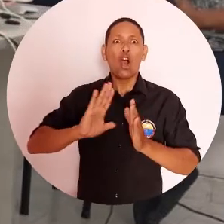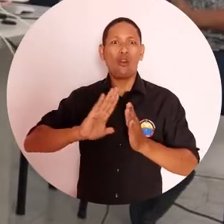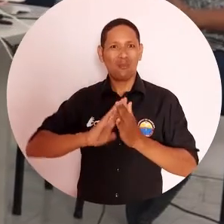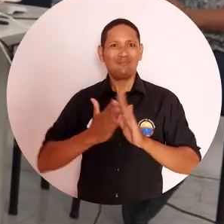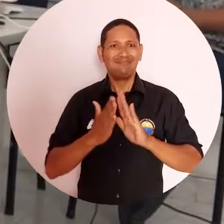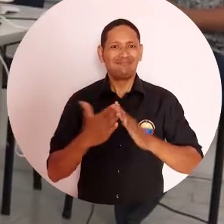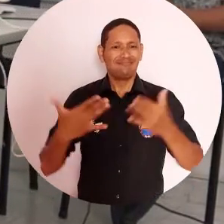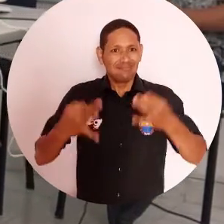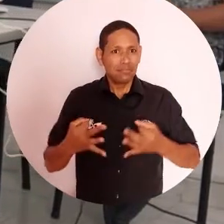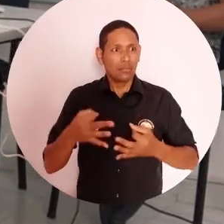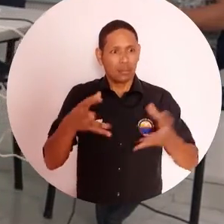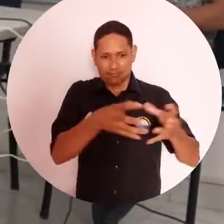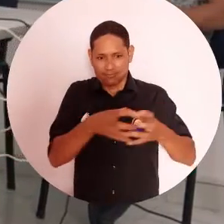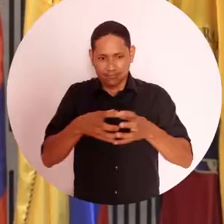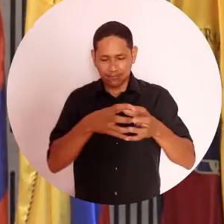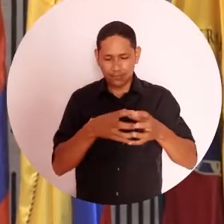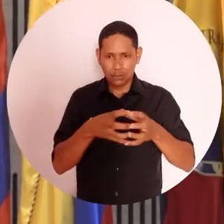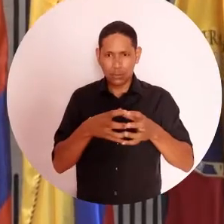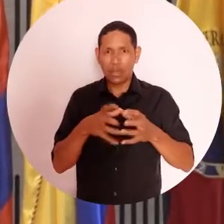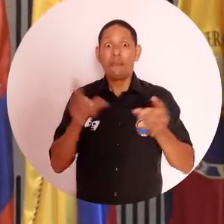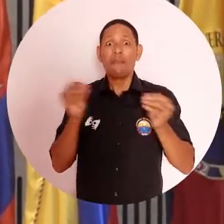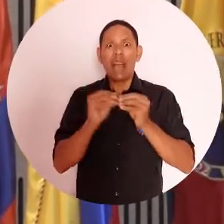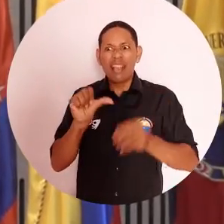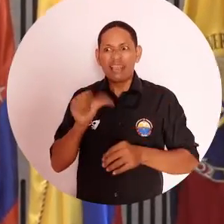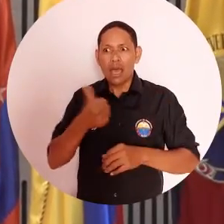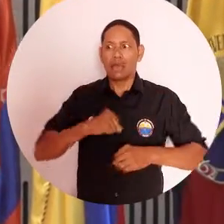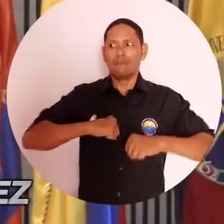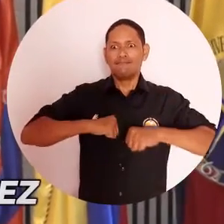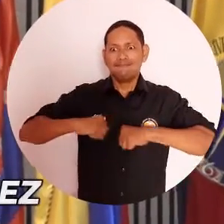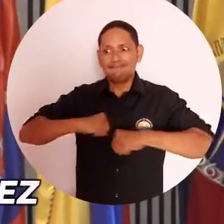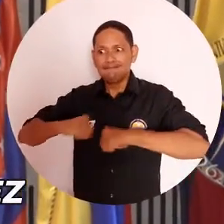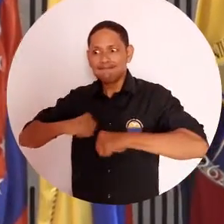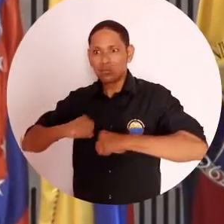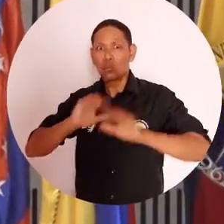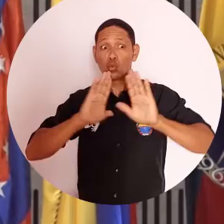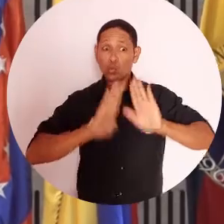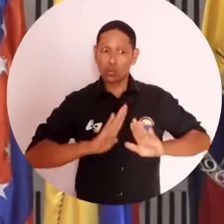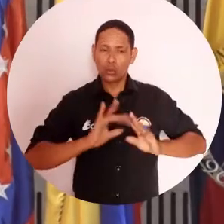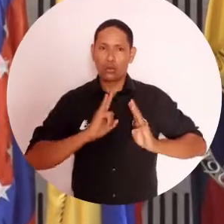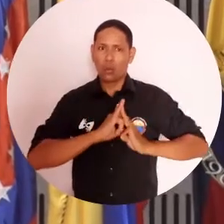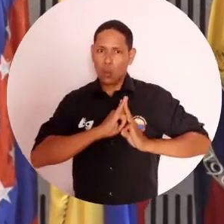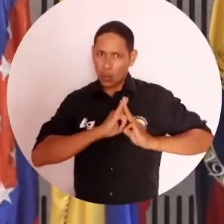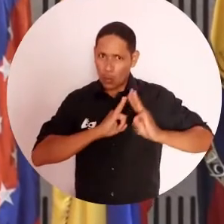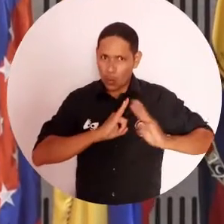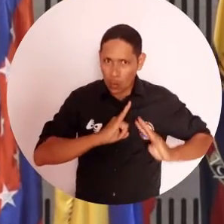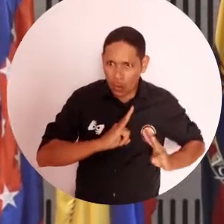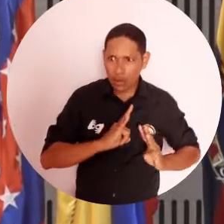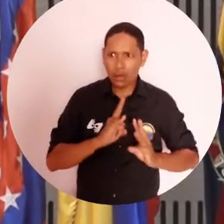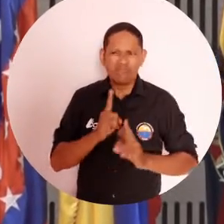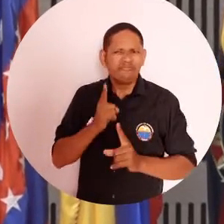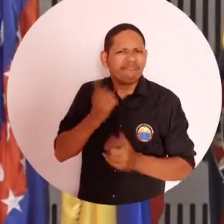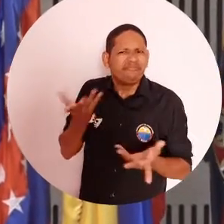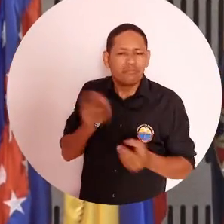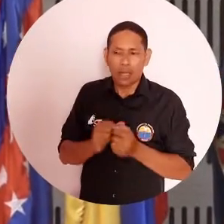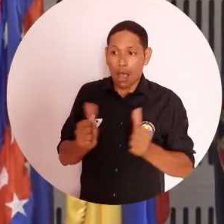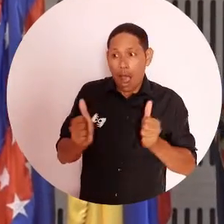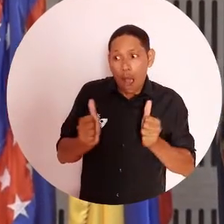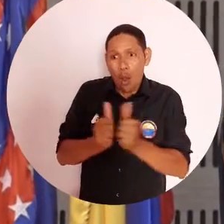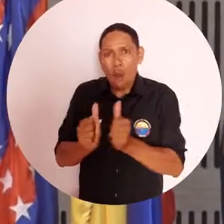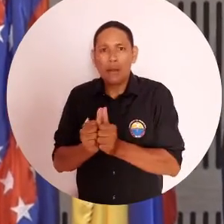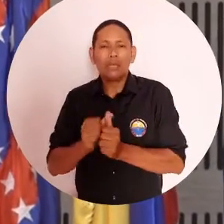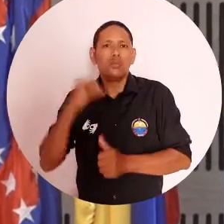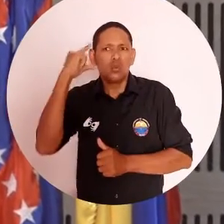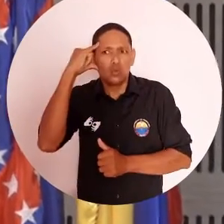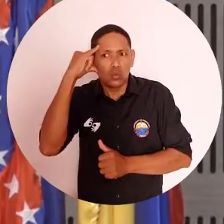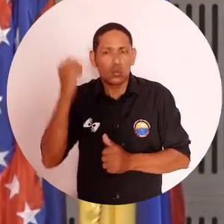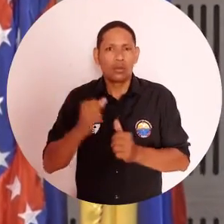Convivencia Ciudadana del Distrito. También hemos desarrollado 10 acciones institucionales propias de la Universidad Magdalena que tienen que ver con